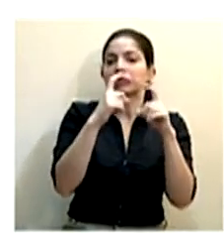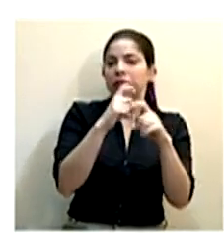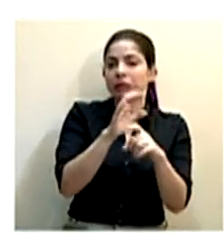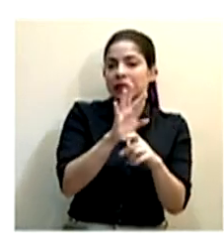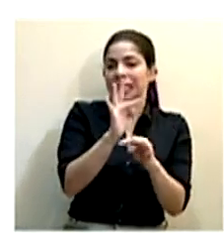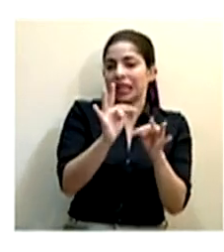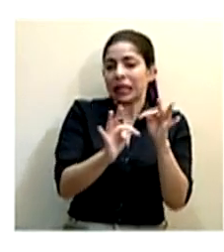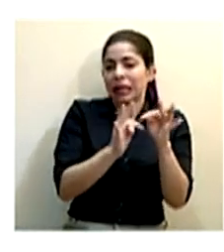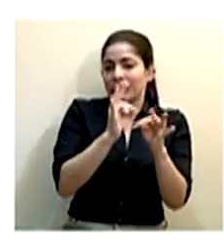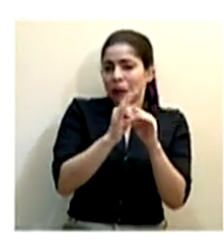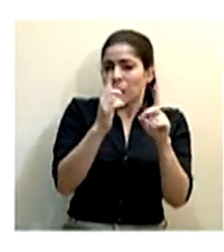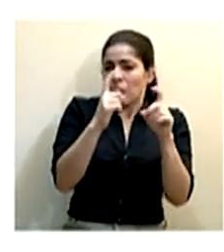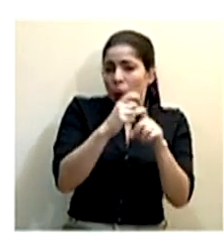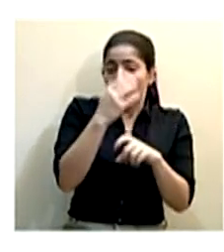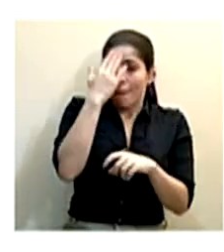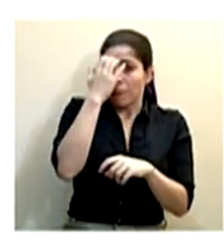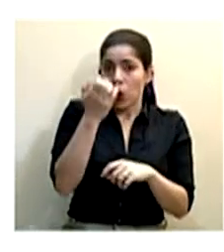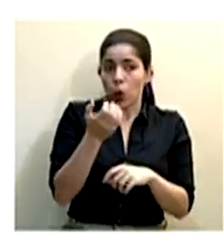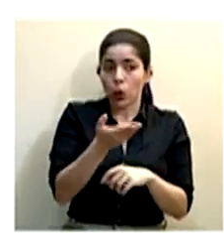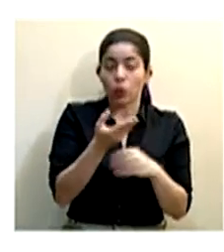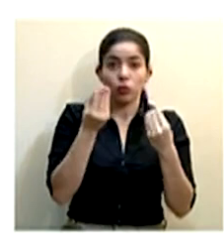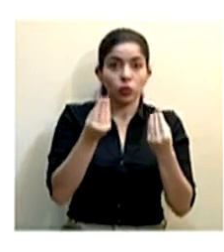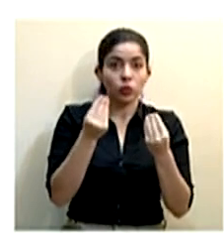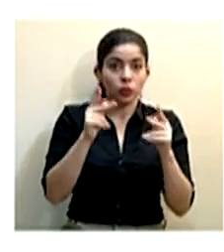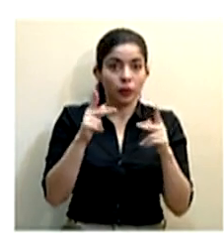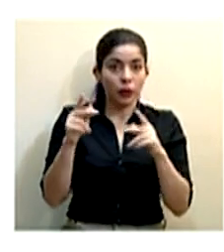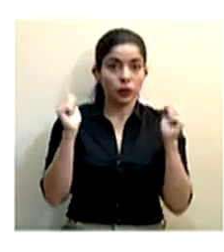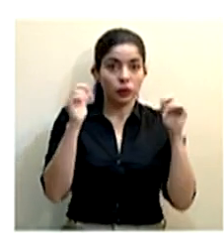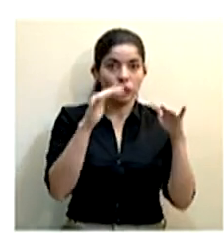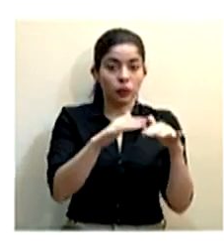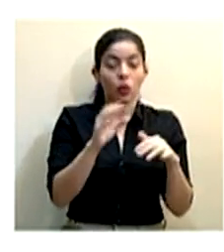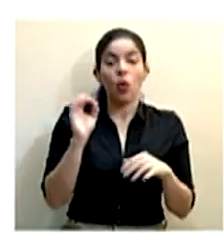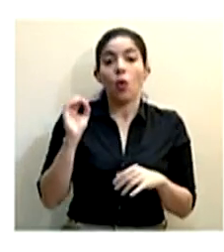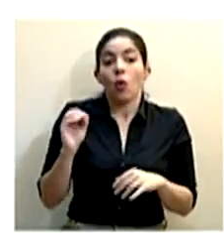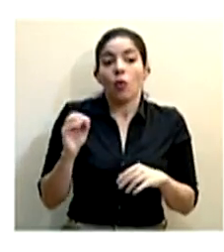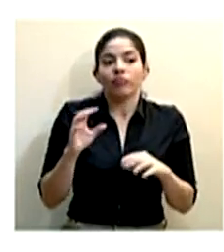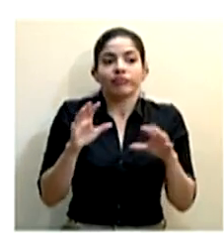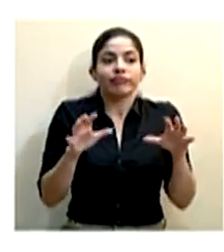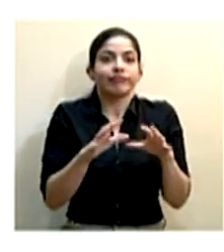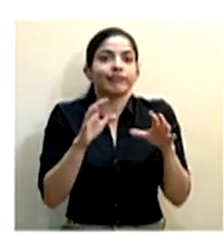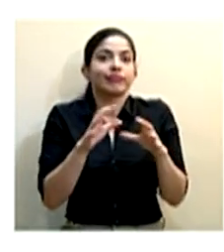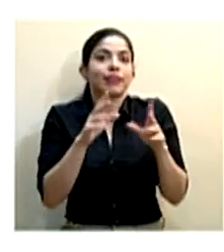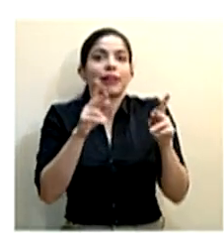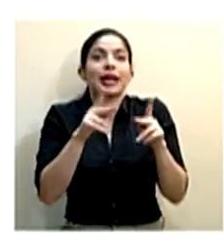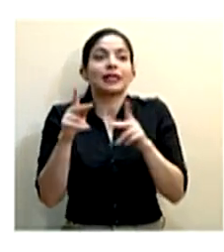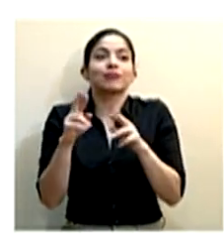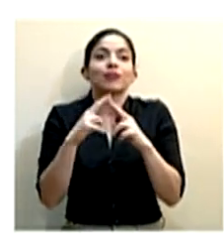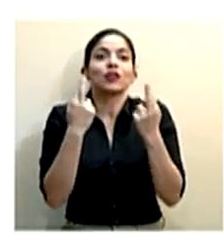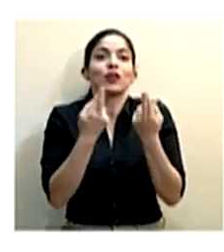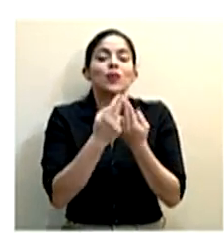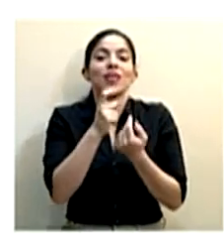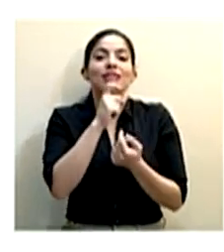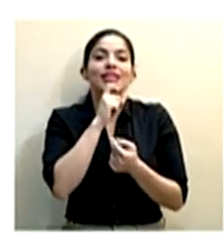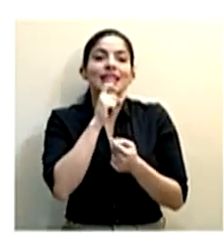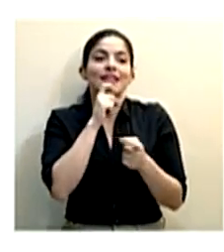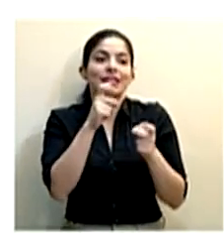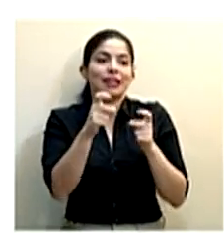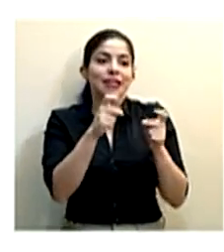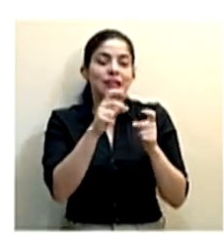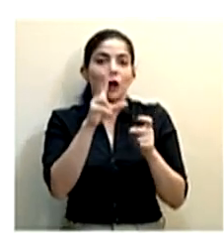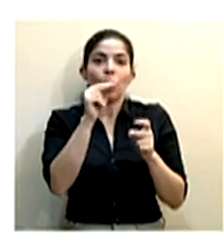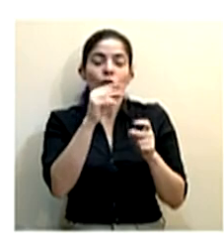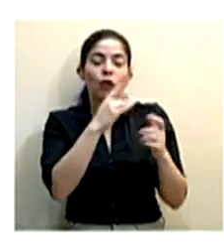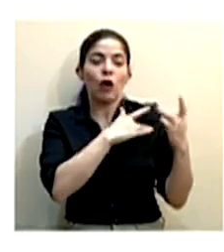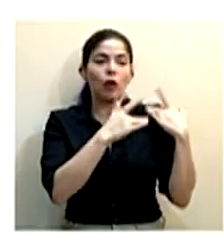naturaleza, porque reúnen muchas personas o porque simplemente las reuniones de esas personas es muy difícil controlar que no haya contacto